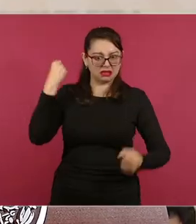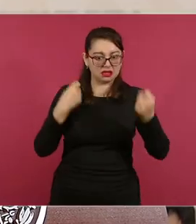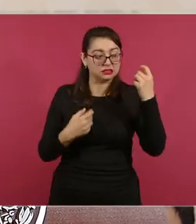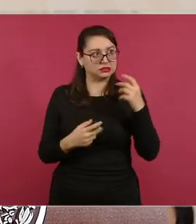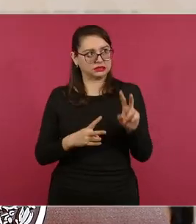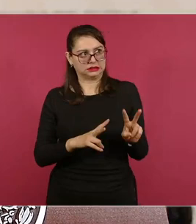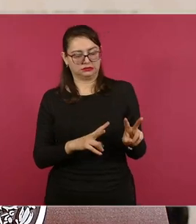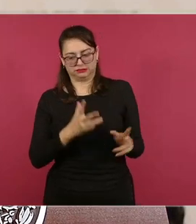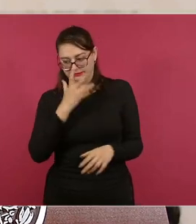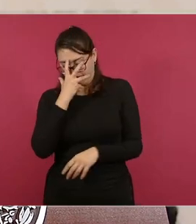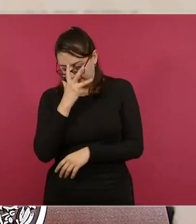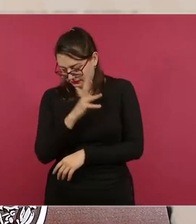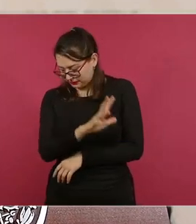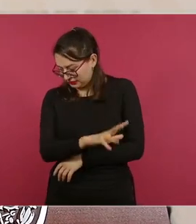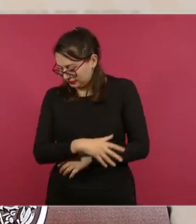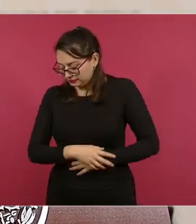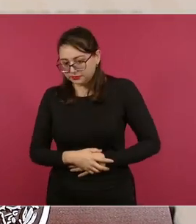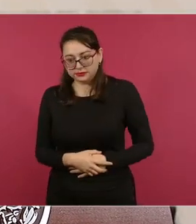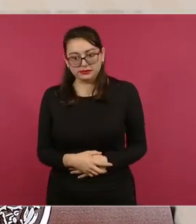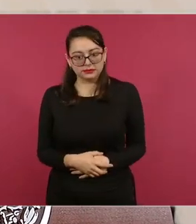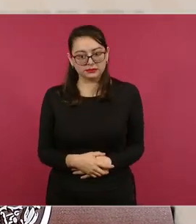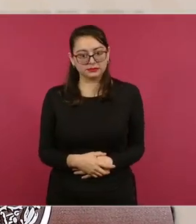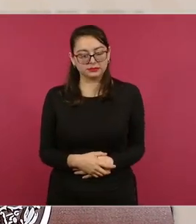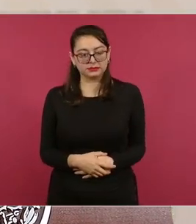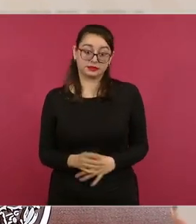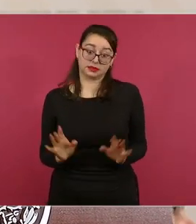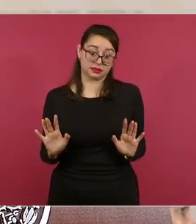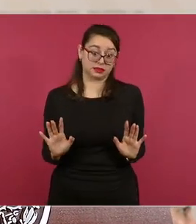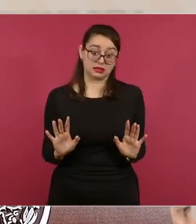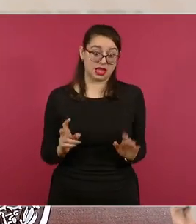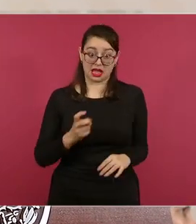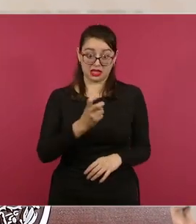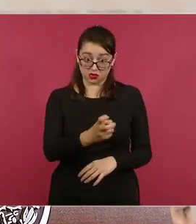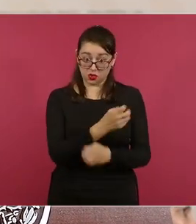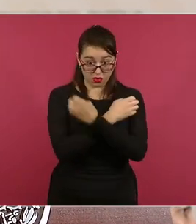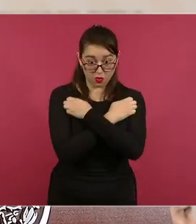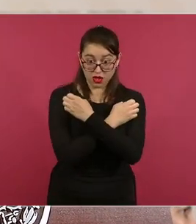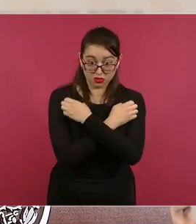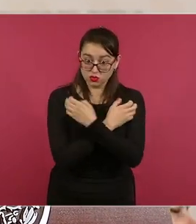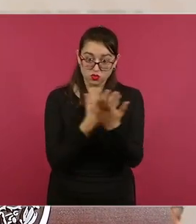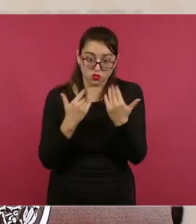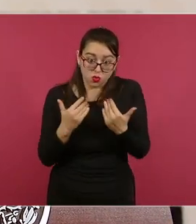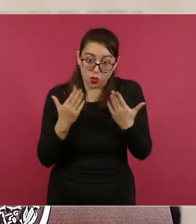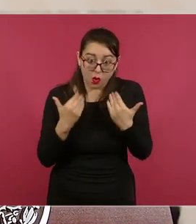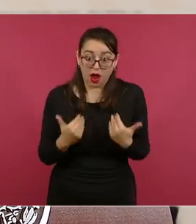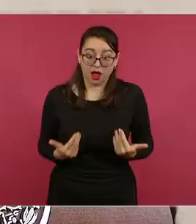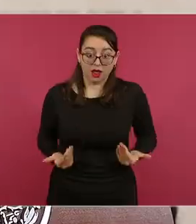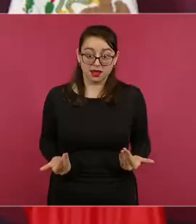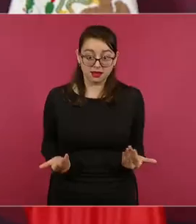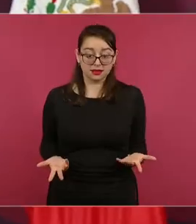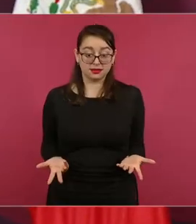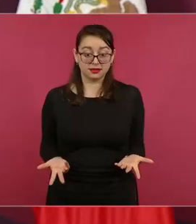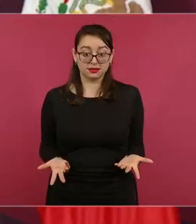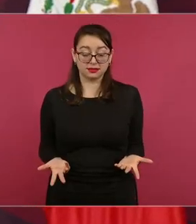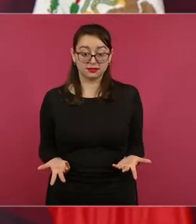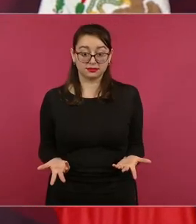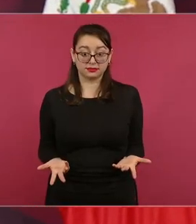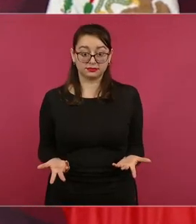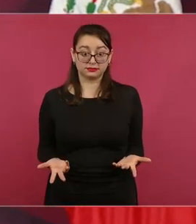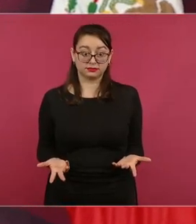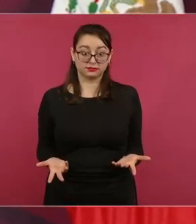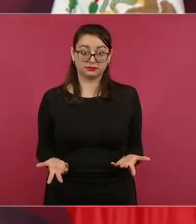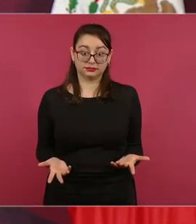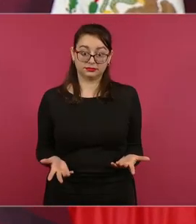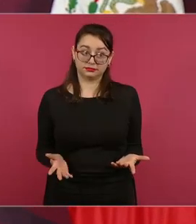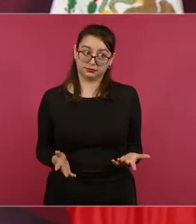avergonzada de que se llegue